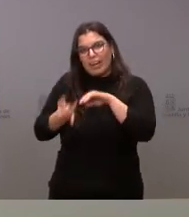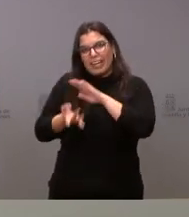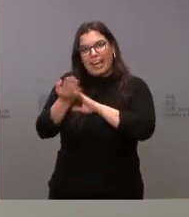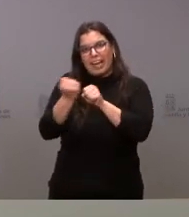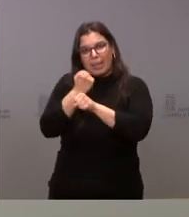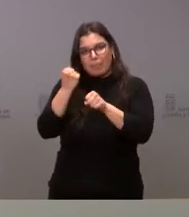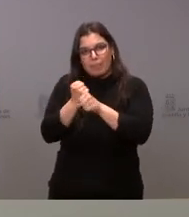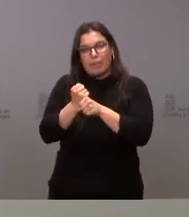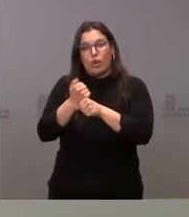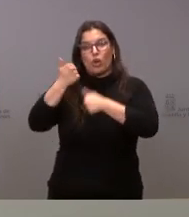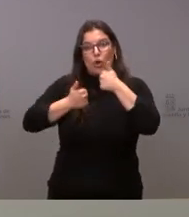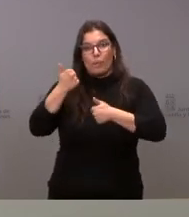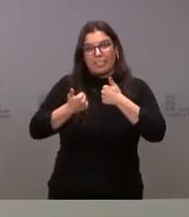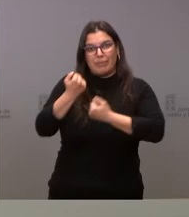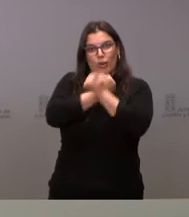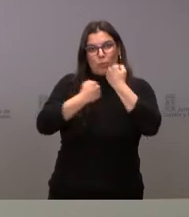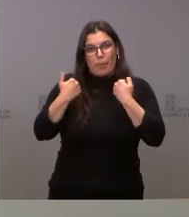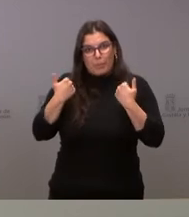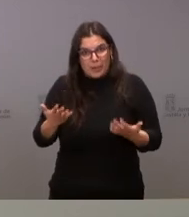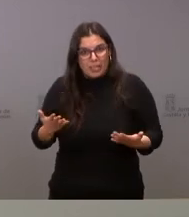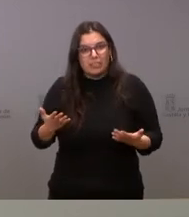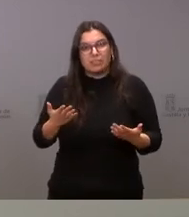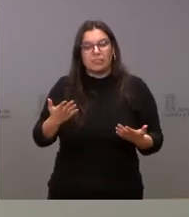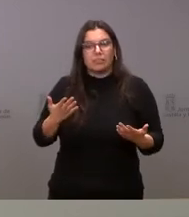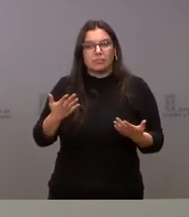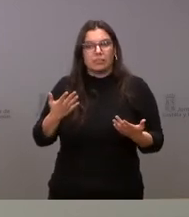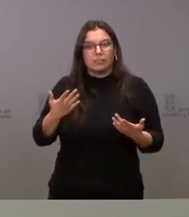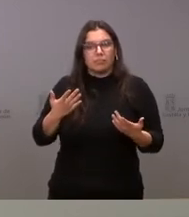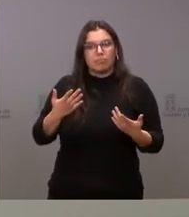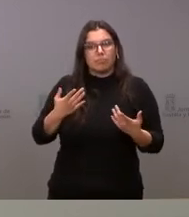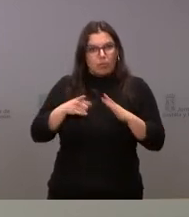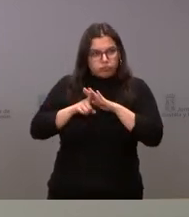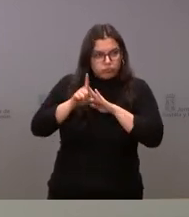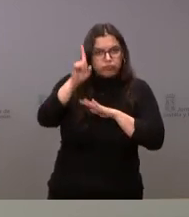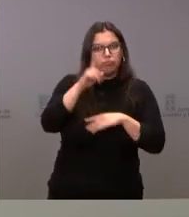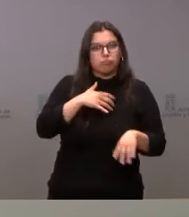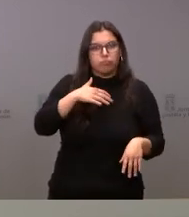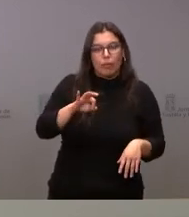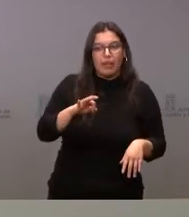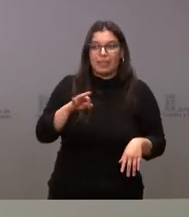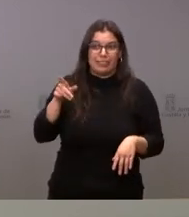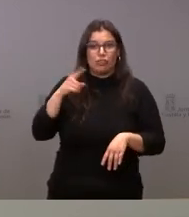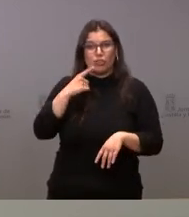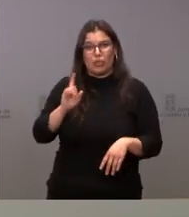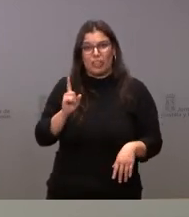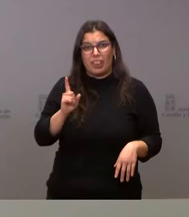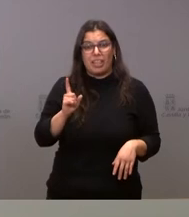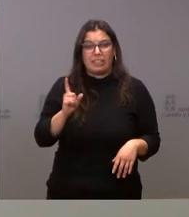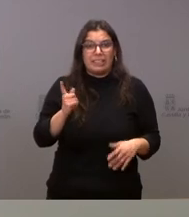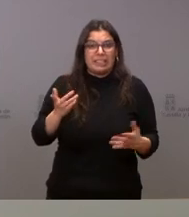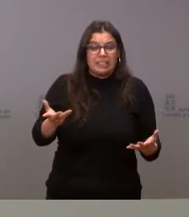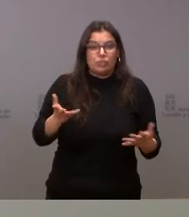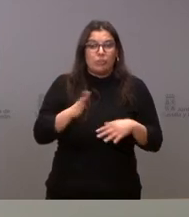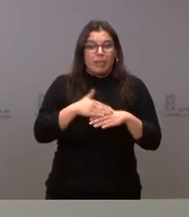por mejorar la competitividad de nuestra economía y siendo más competitivos crecer y por tanto de esta forma ser capaces en el futuro de